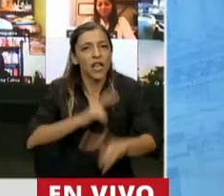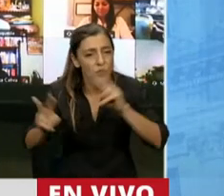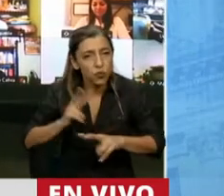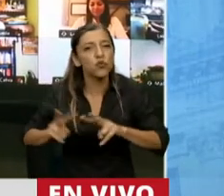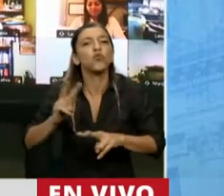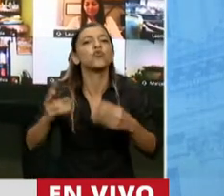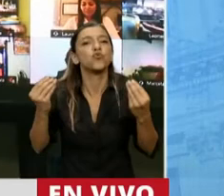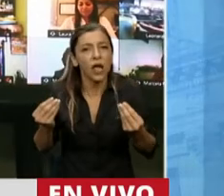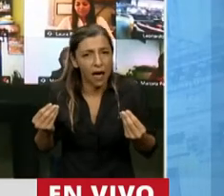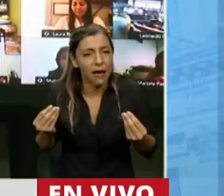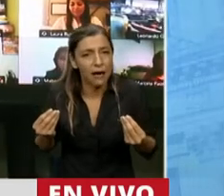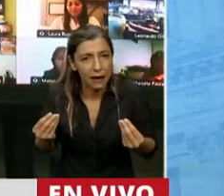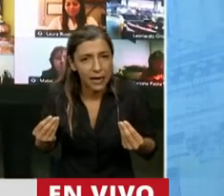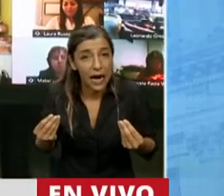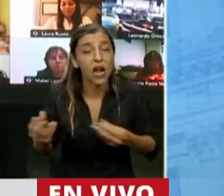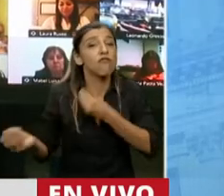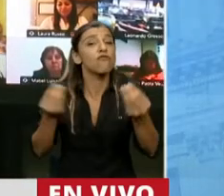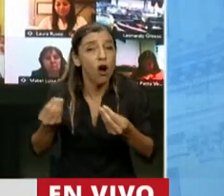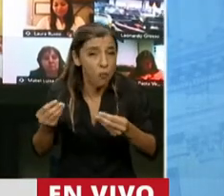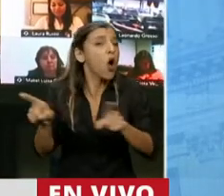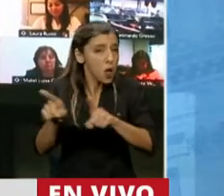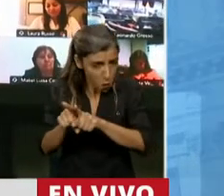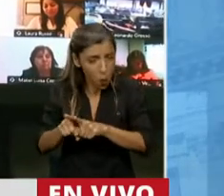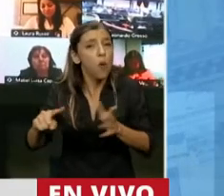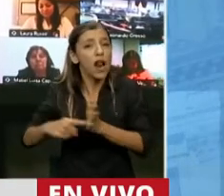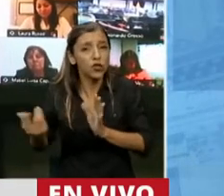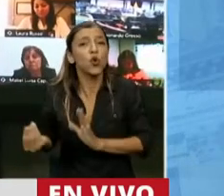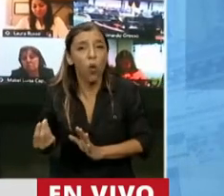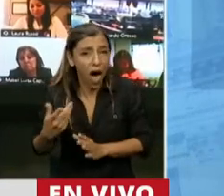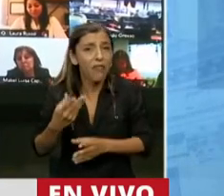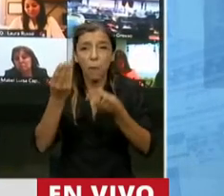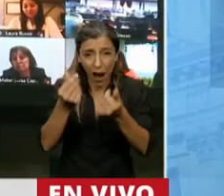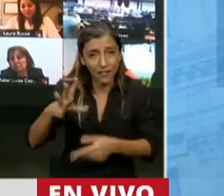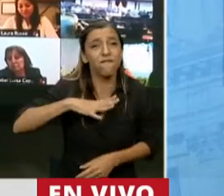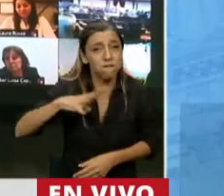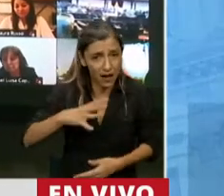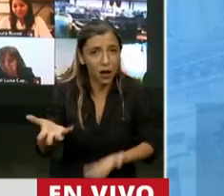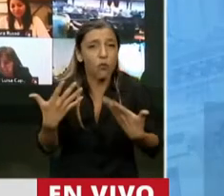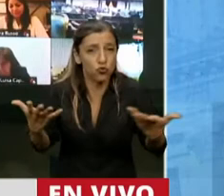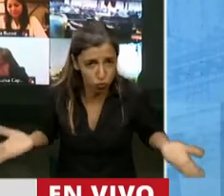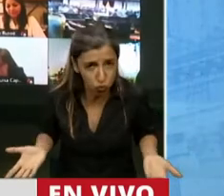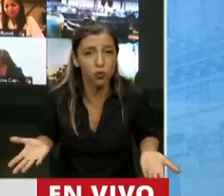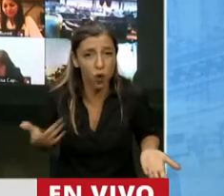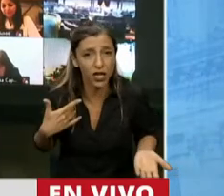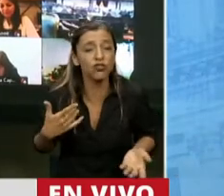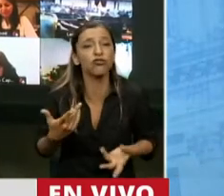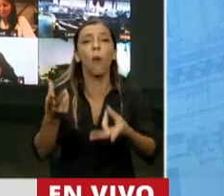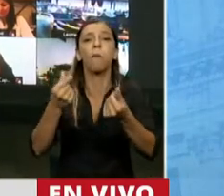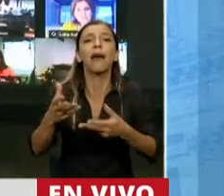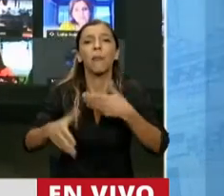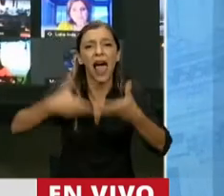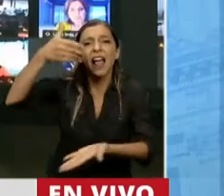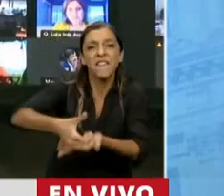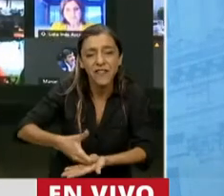provincia de Buenos Aires, que como la ciudad está desfinanciada, no dispone de los recursos para invertir en el lugar